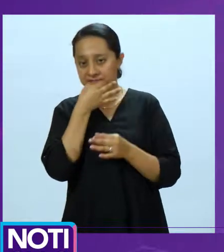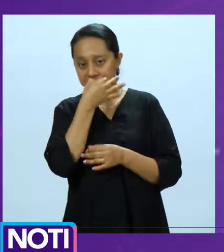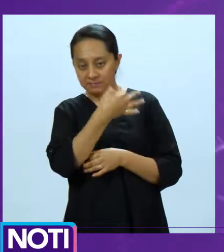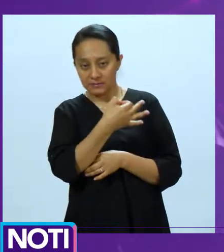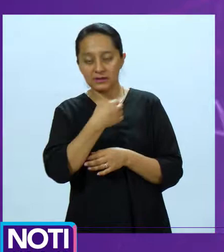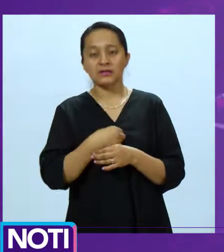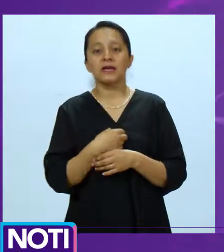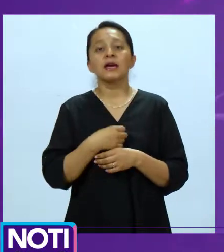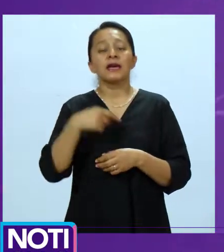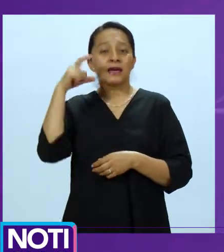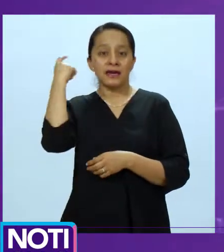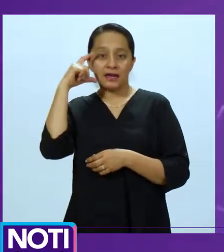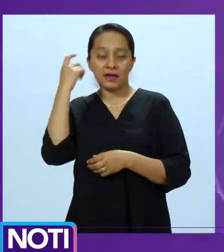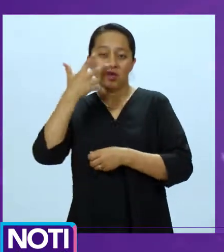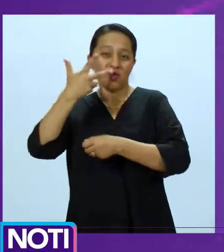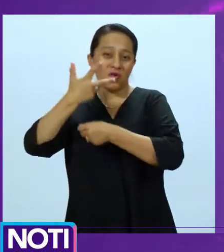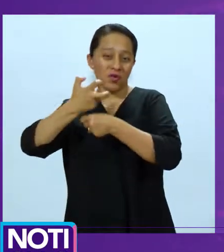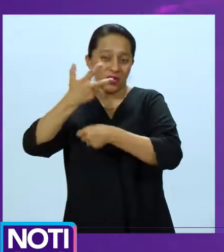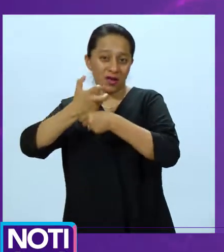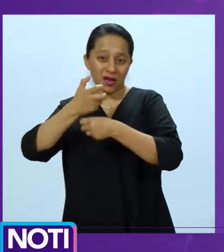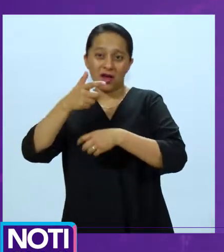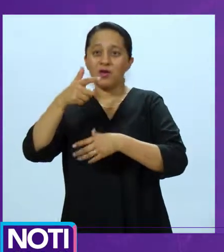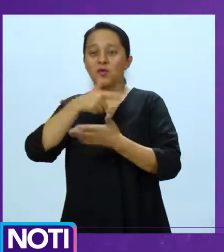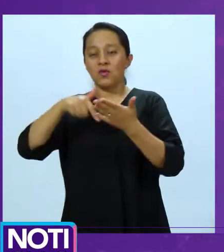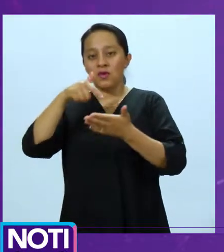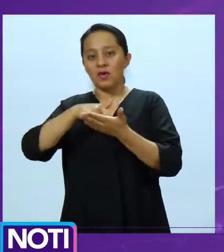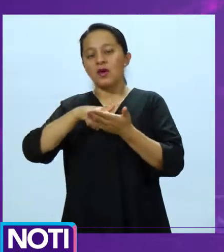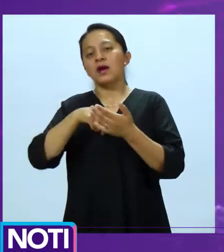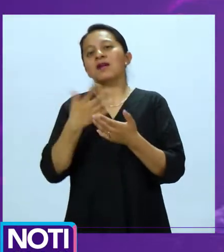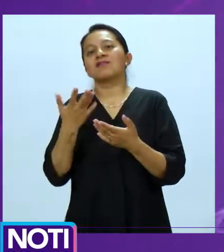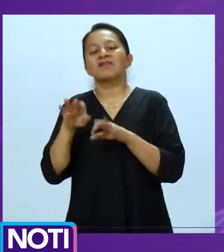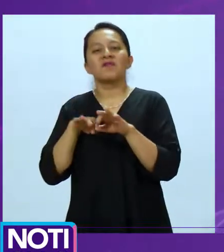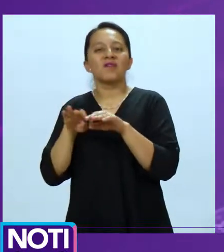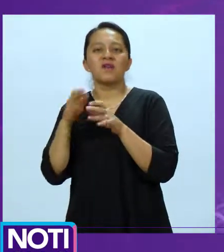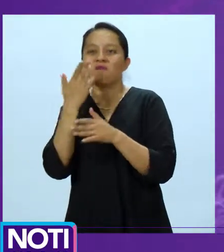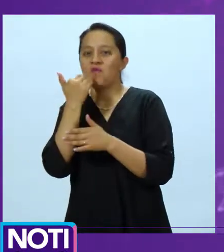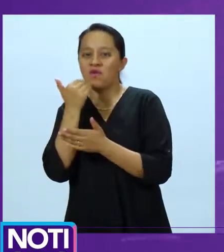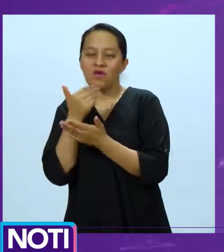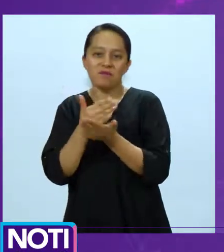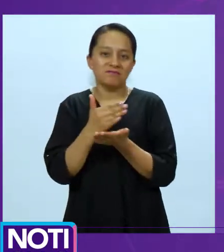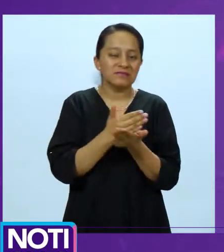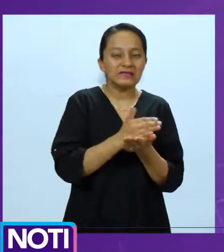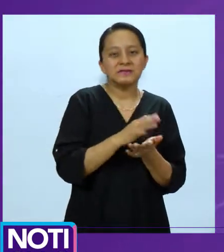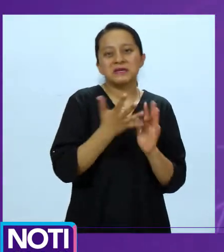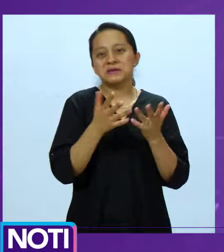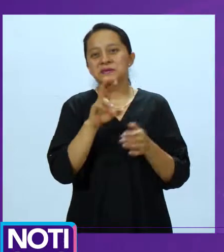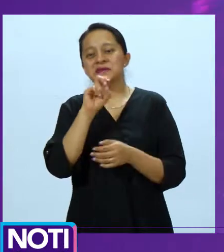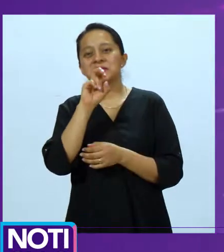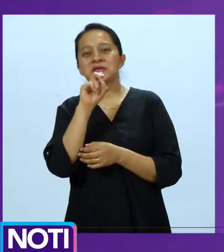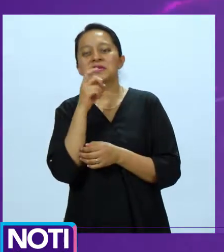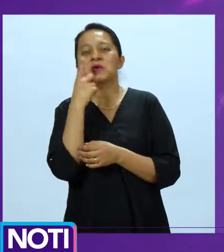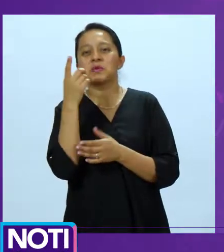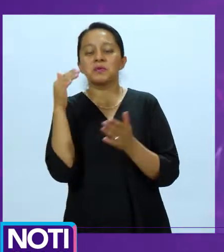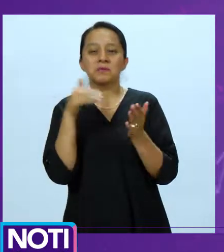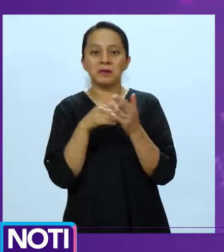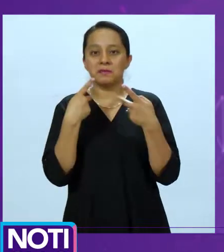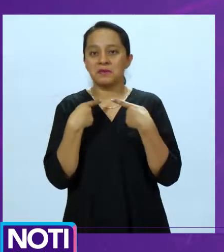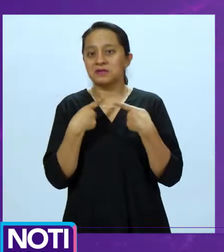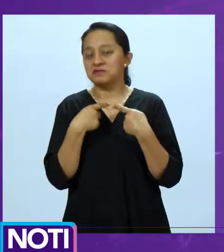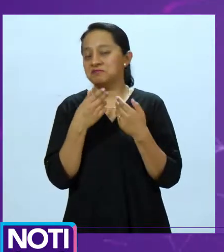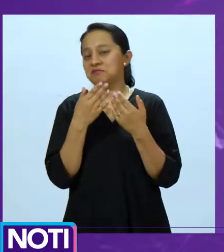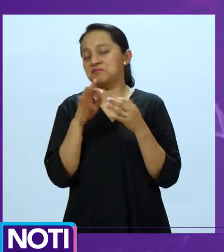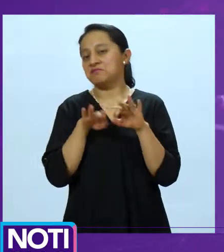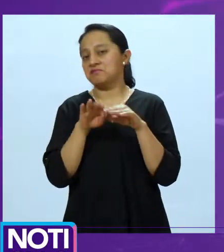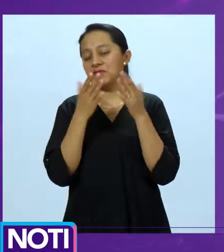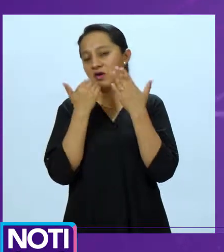con más desempleo a nivel nacional, con poco más de 31.000 desempleados. Es por ello que se lleva a cabo esta actividad para apoyar a